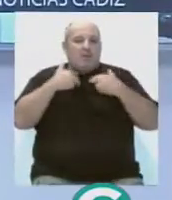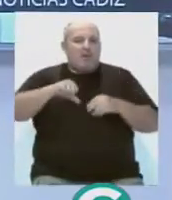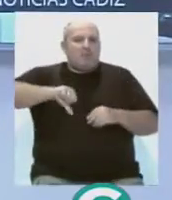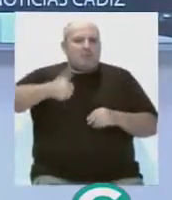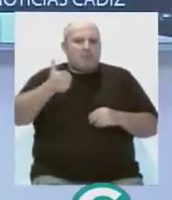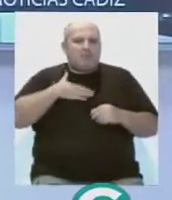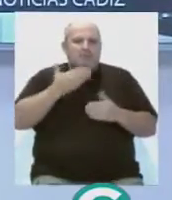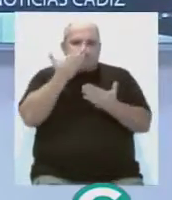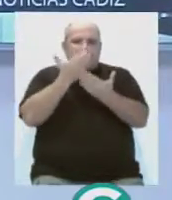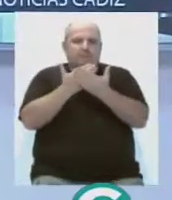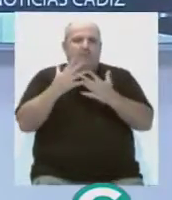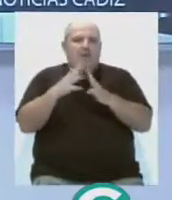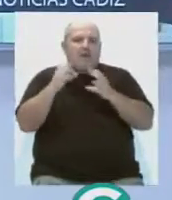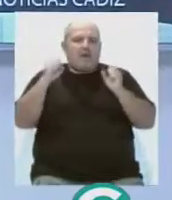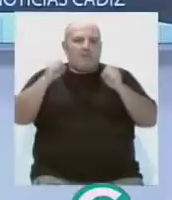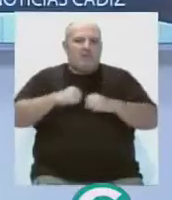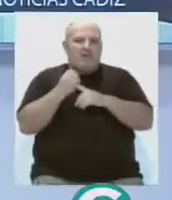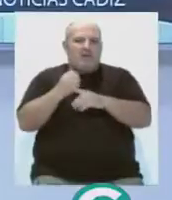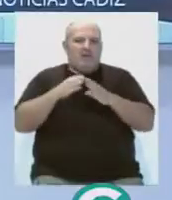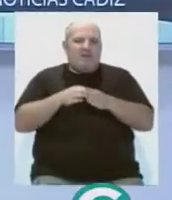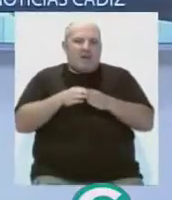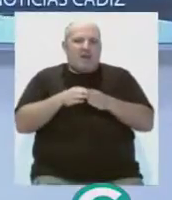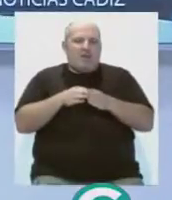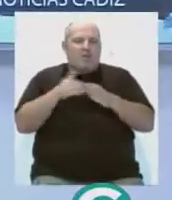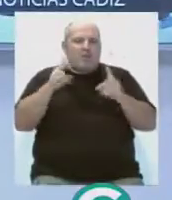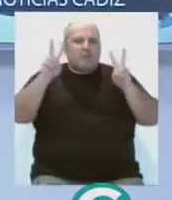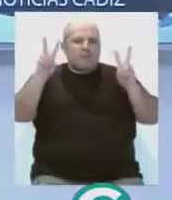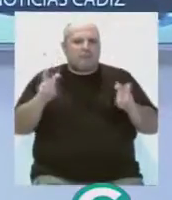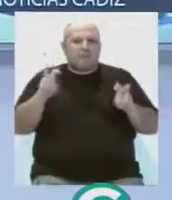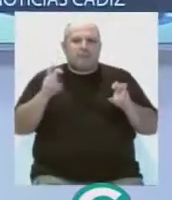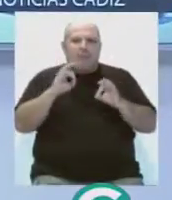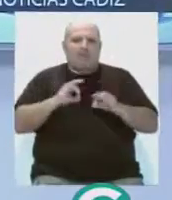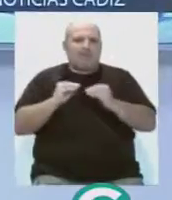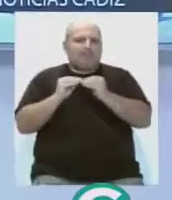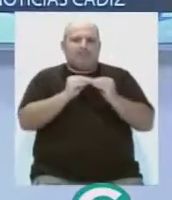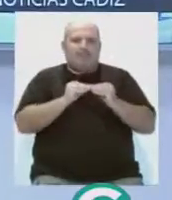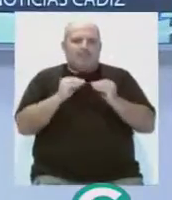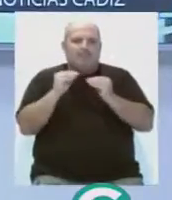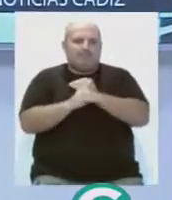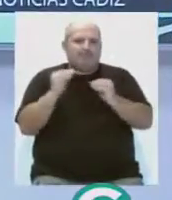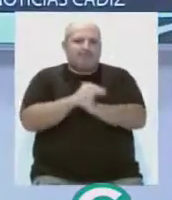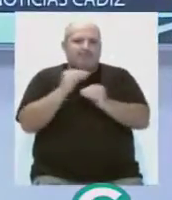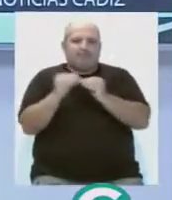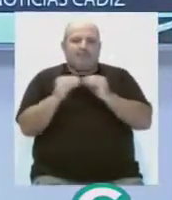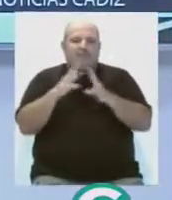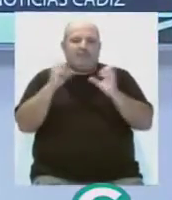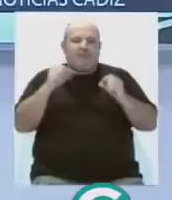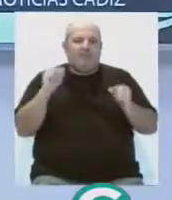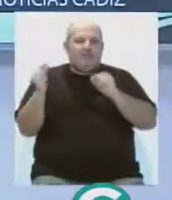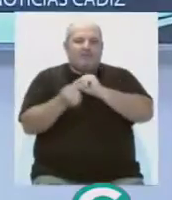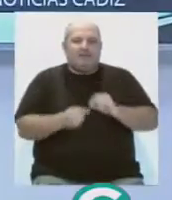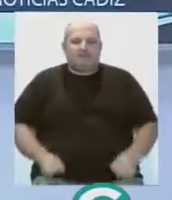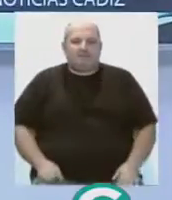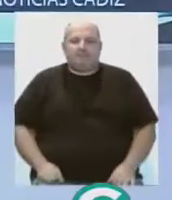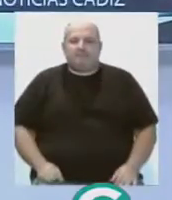esta mañana una declaración de apoyo al sector naval gaditano, una sesión en la que no ha habido unanimidad por las críticas a falta de debate sobre la